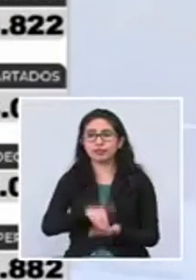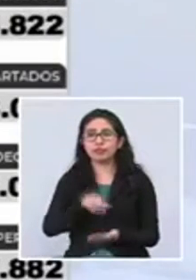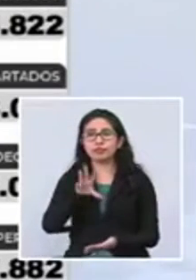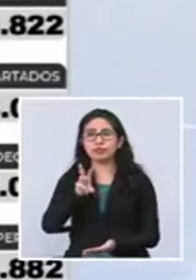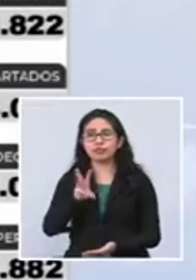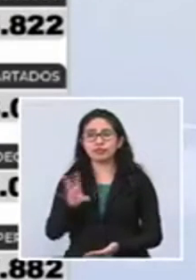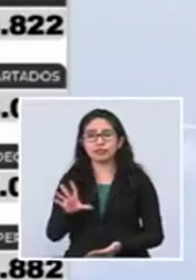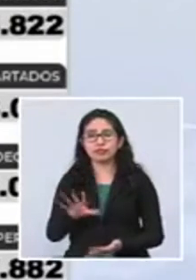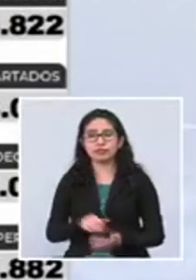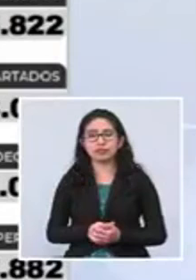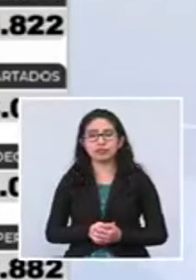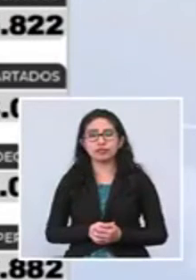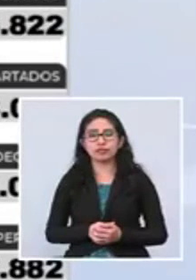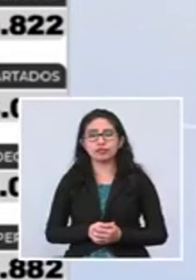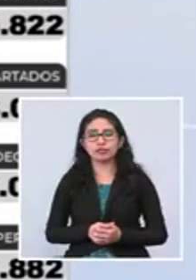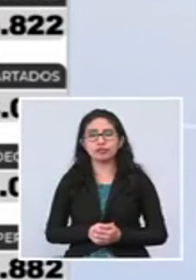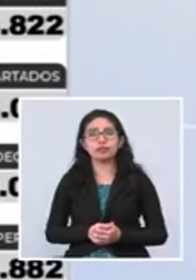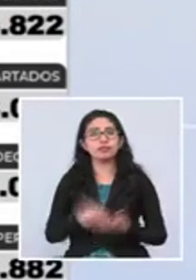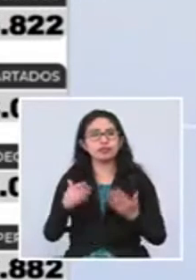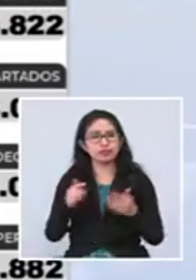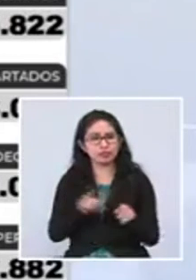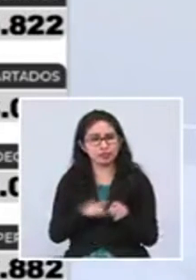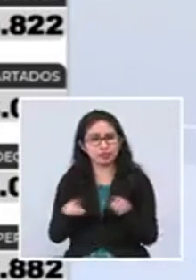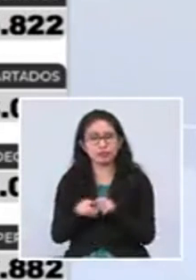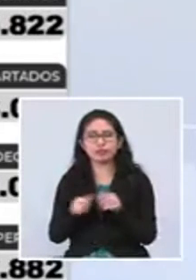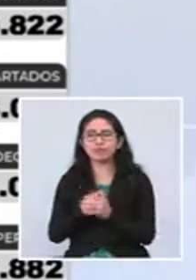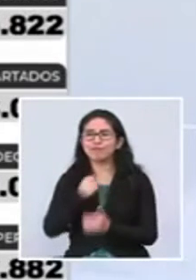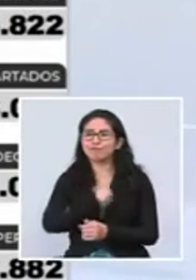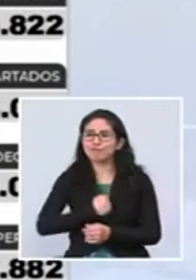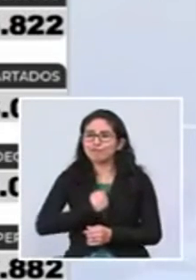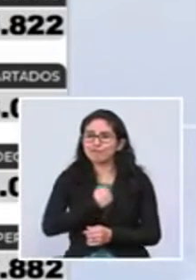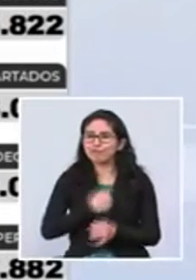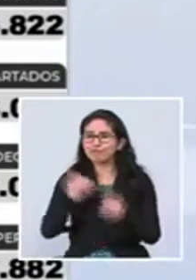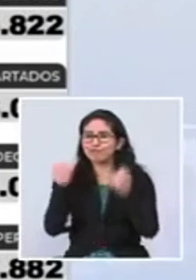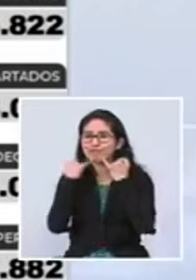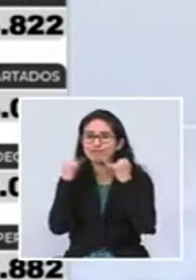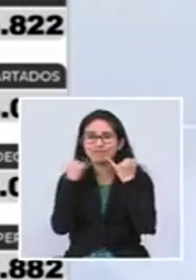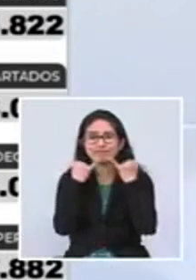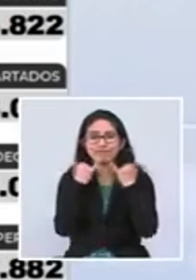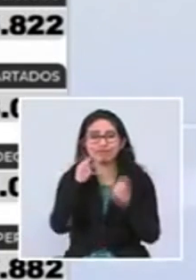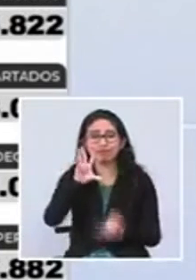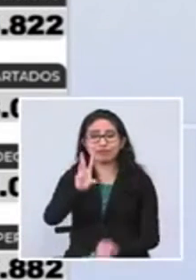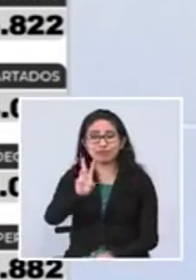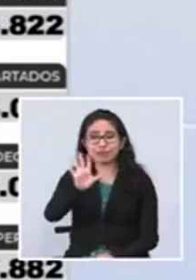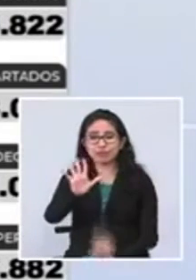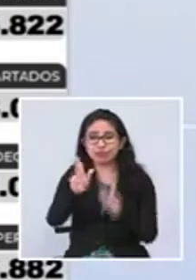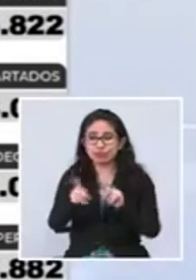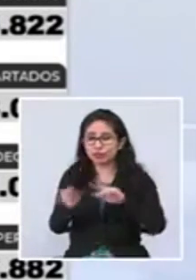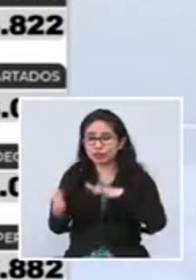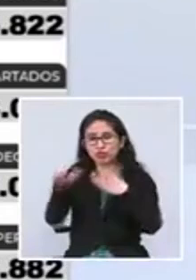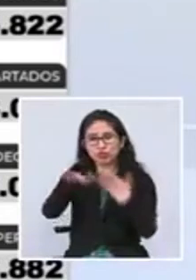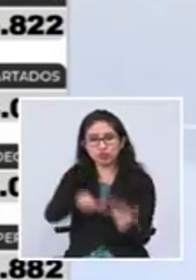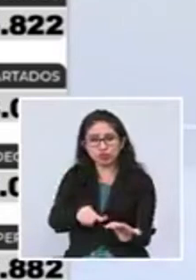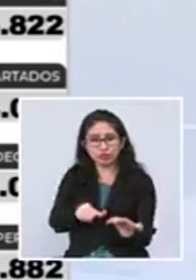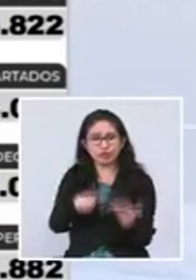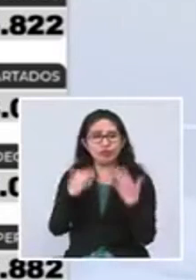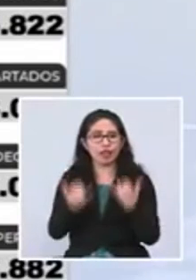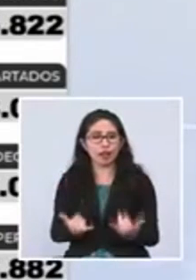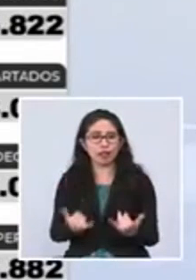en la Lombard 65 fallecimientos hoy,